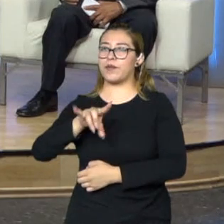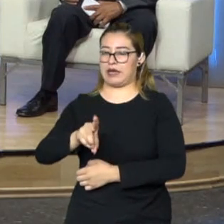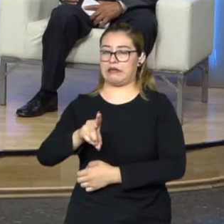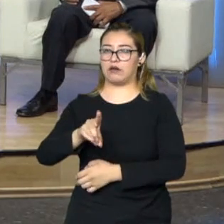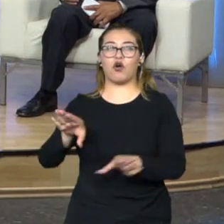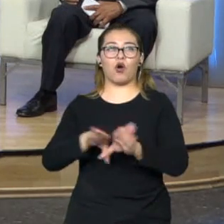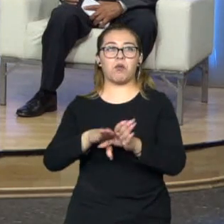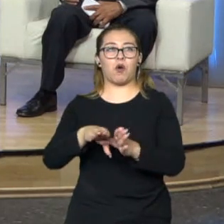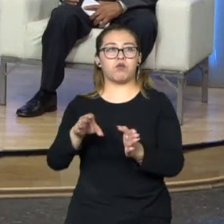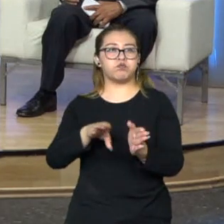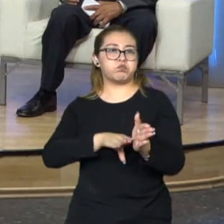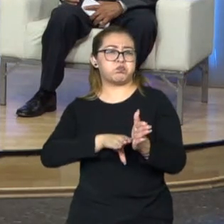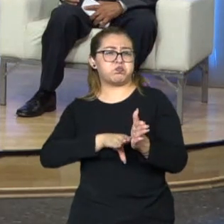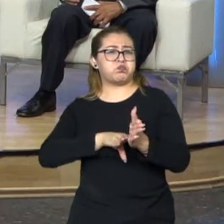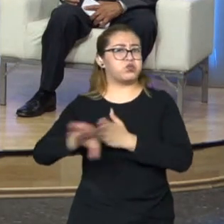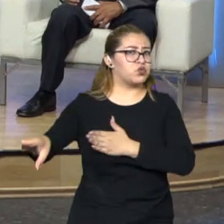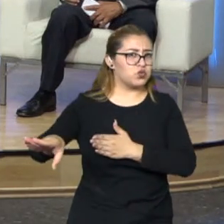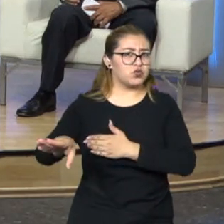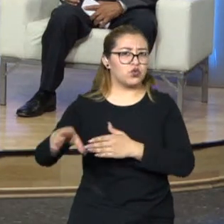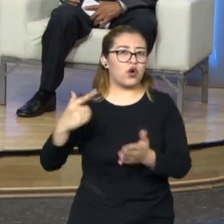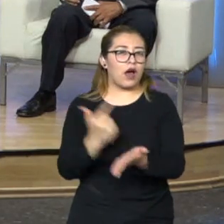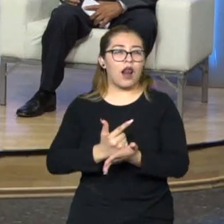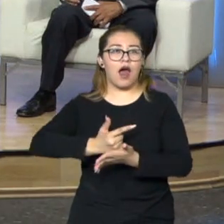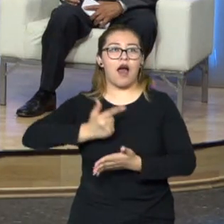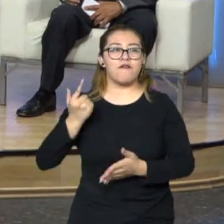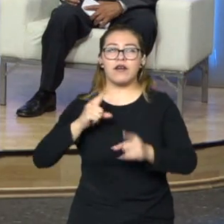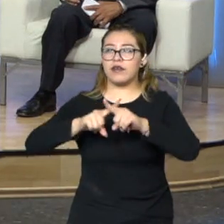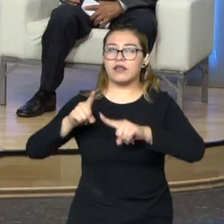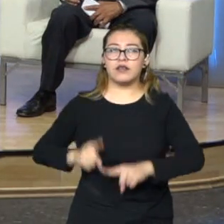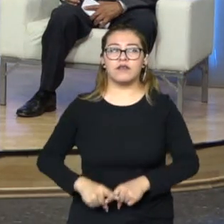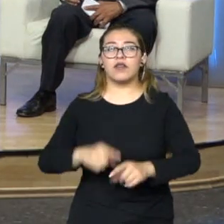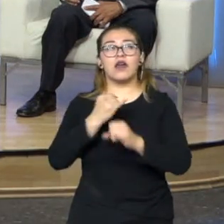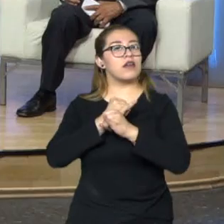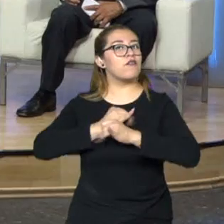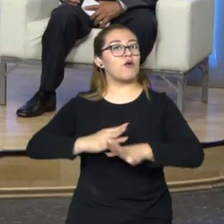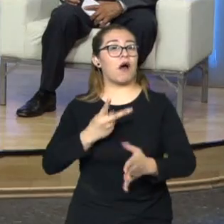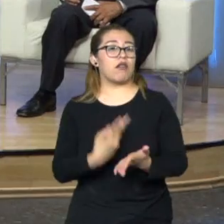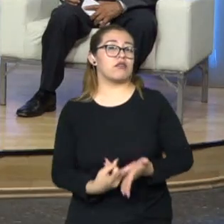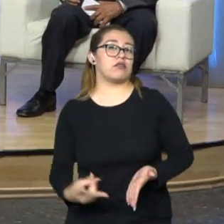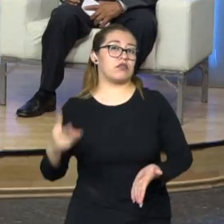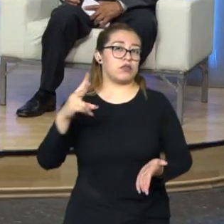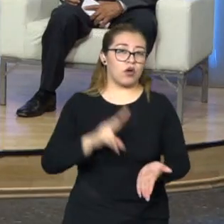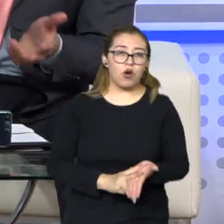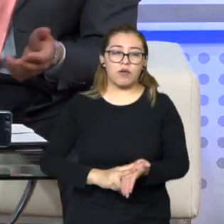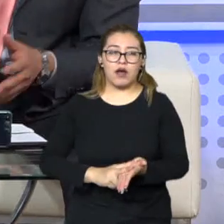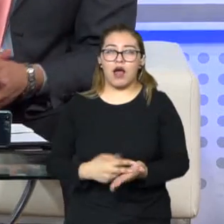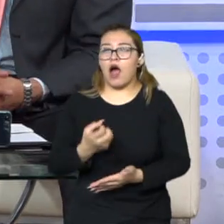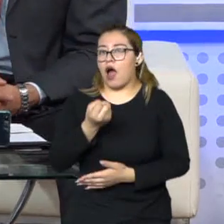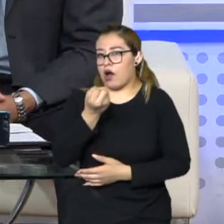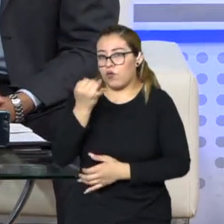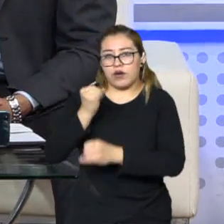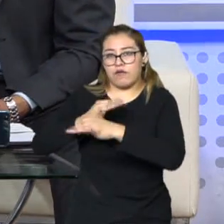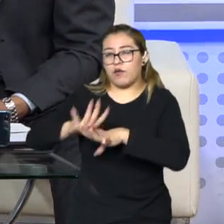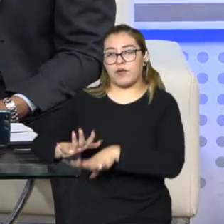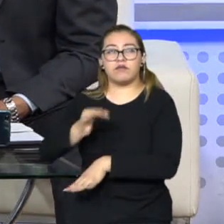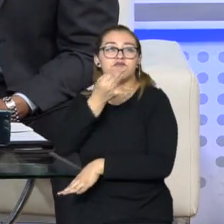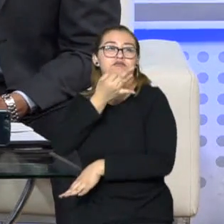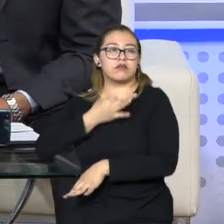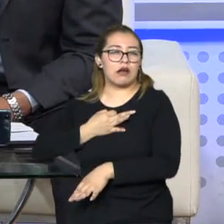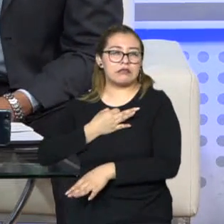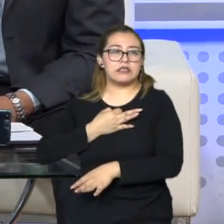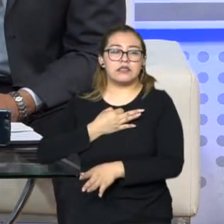detonó en las cifras prácticamente al doble, de acuerdo a algunos datos que nos compartía precisamente